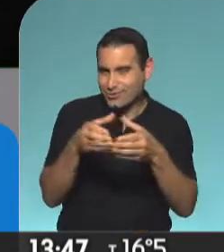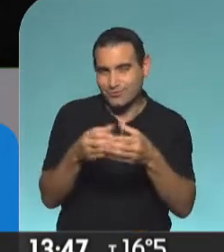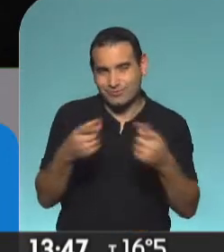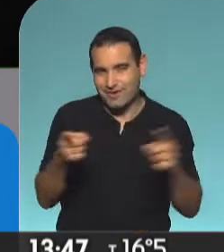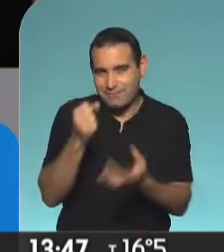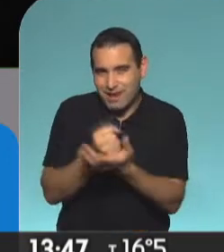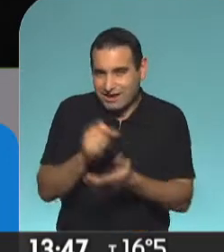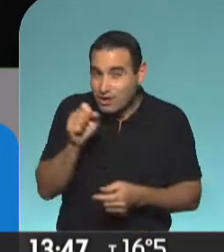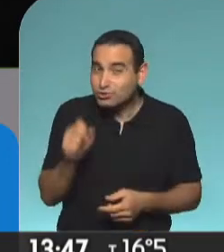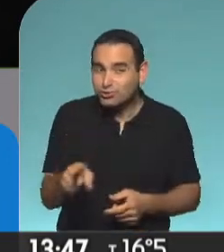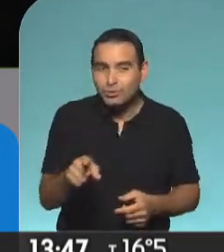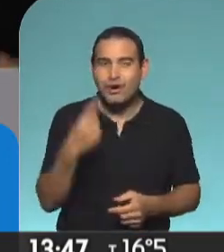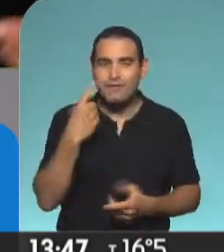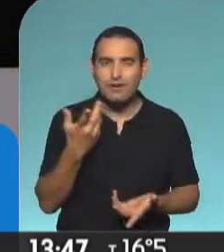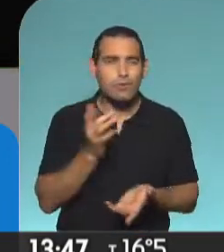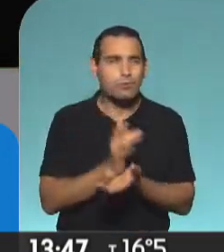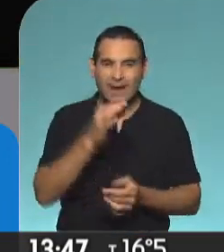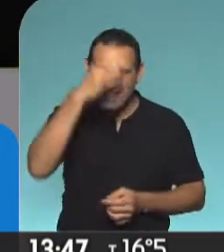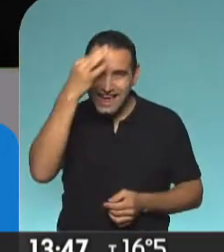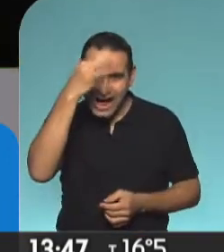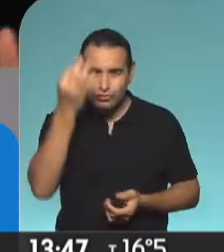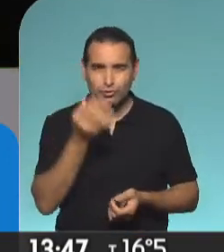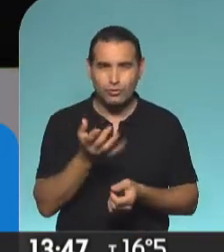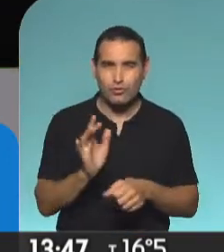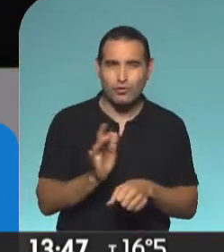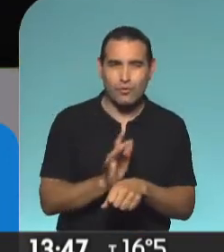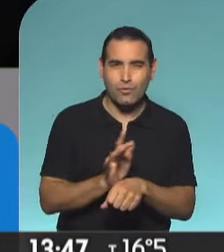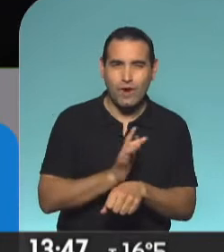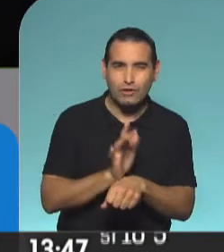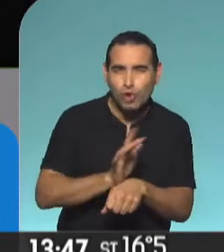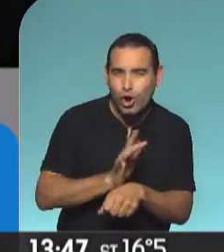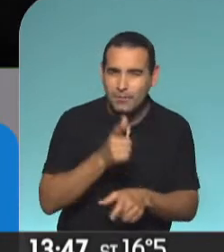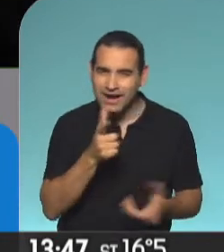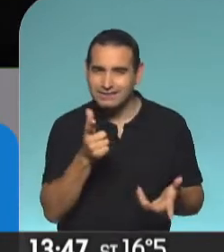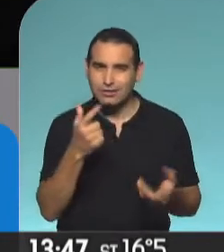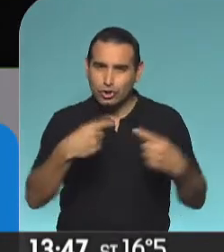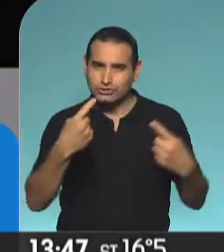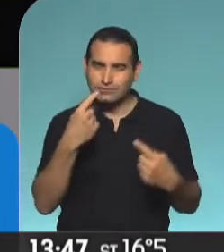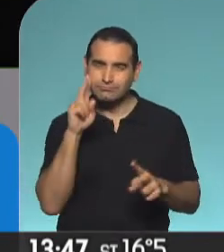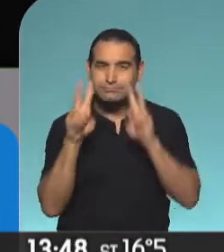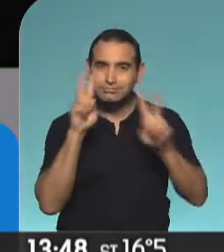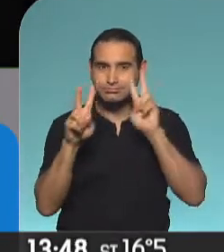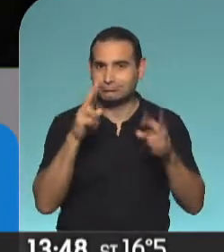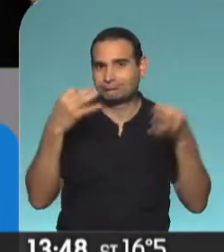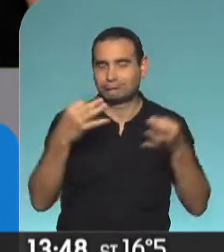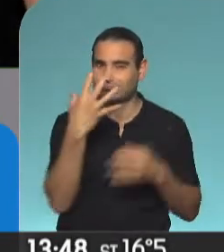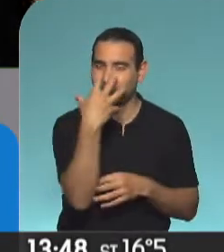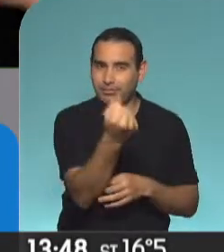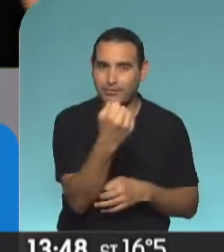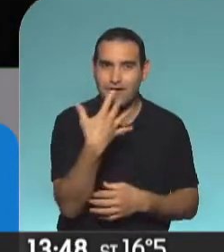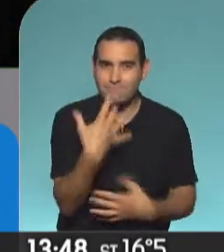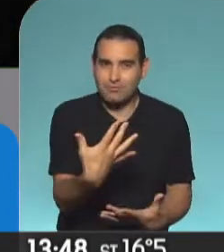Nos, uno se encuentra con mucho de teatralidad, de actuación, de condimentos visuales, de una parafernalia visual que